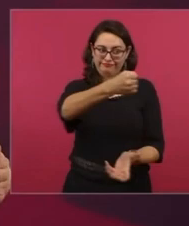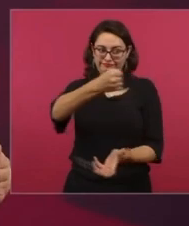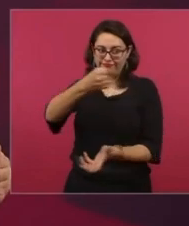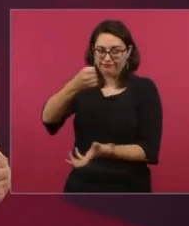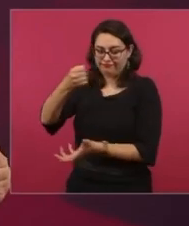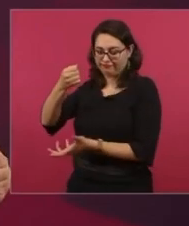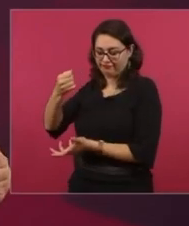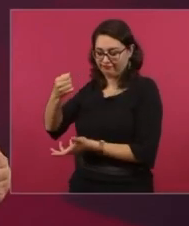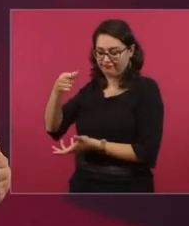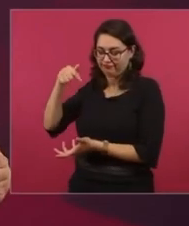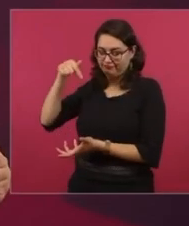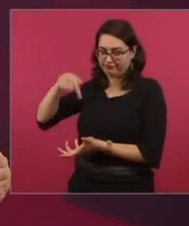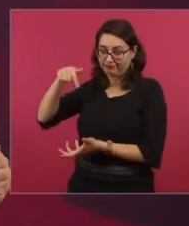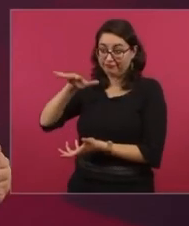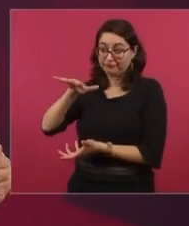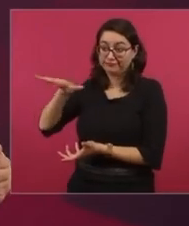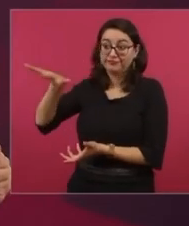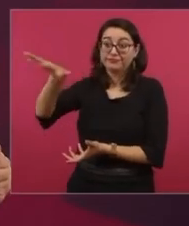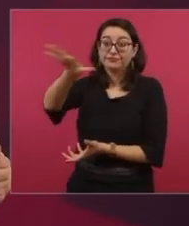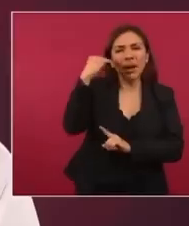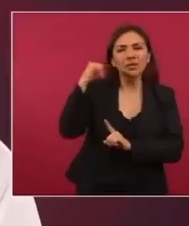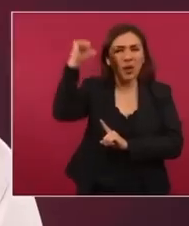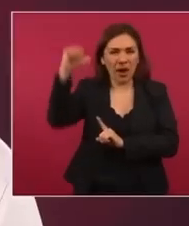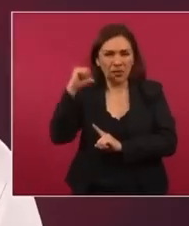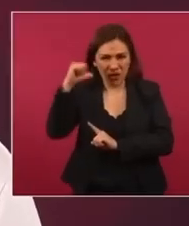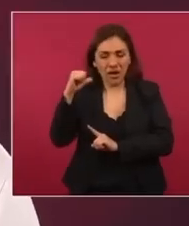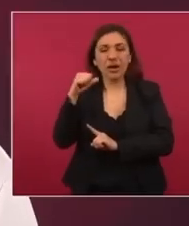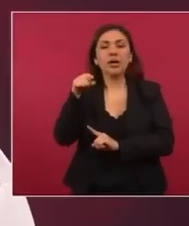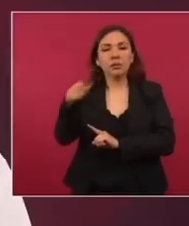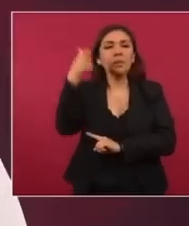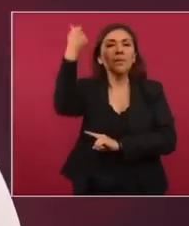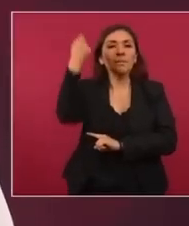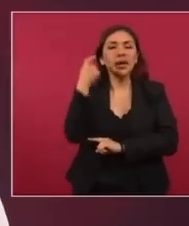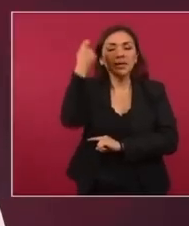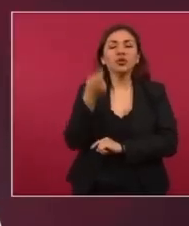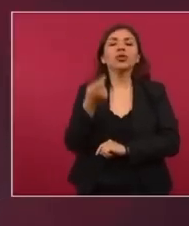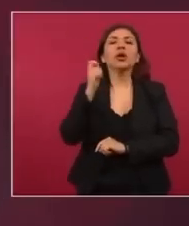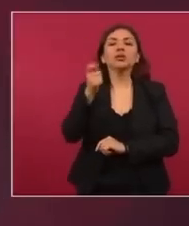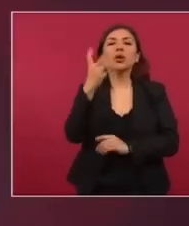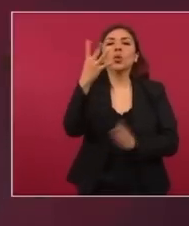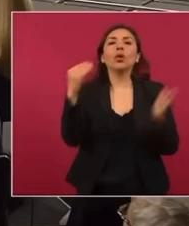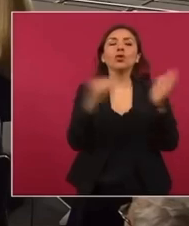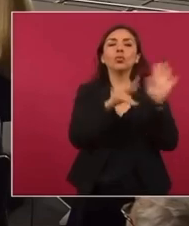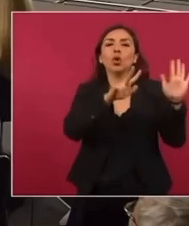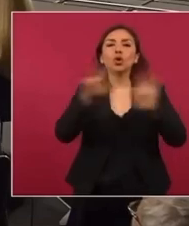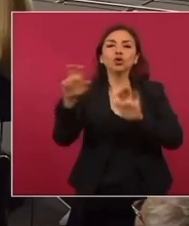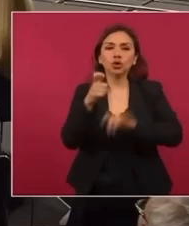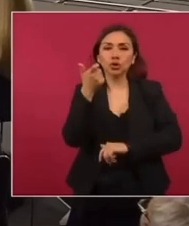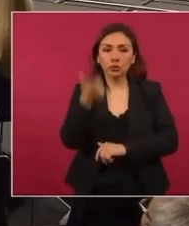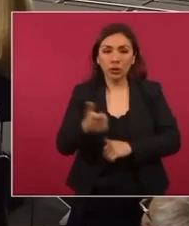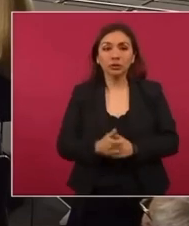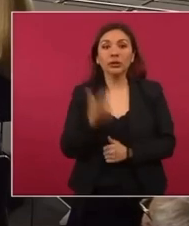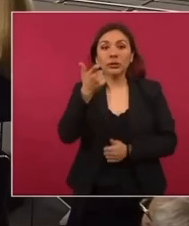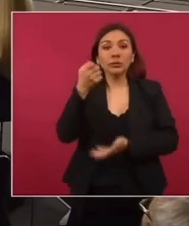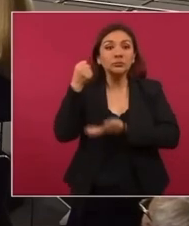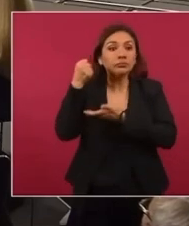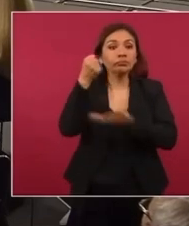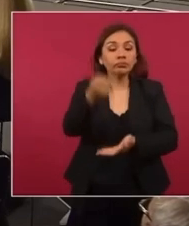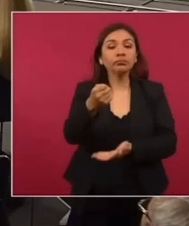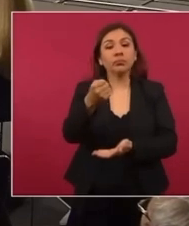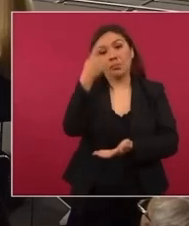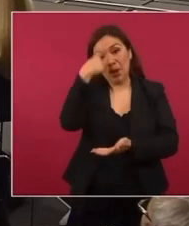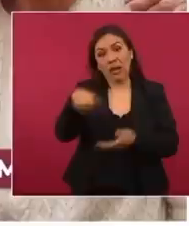vayan al pueblo. Su pensión por cuatro mil ochocientos pesos, la inversión social